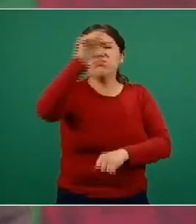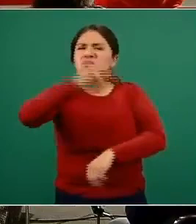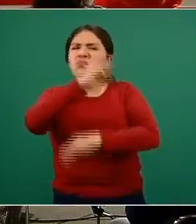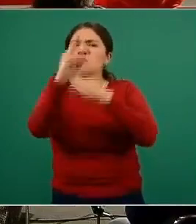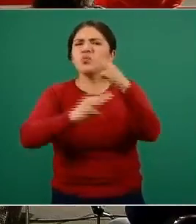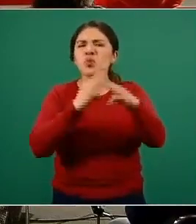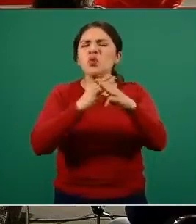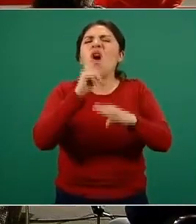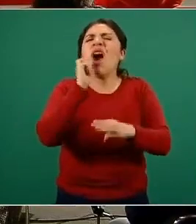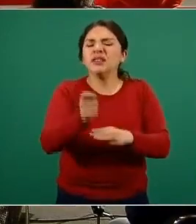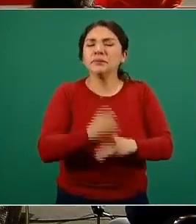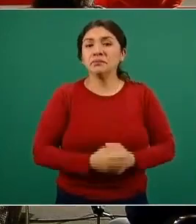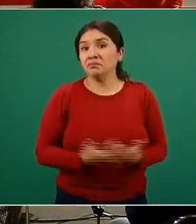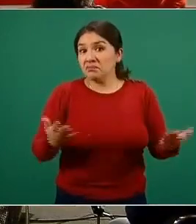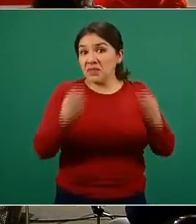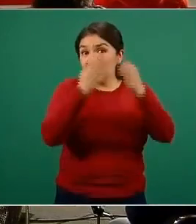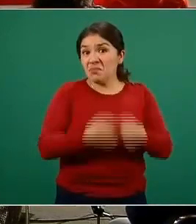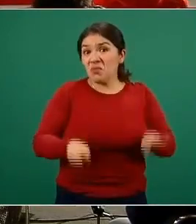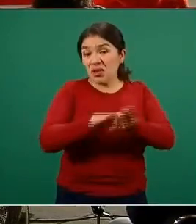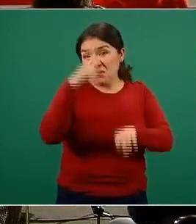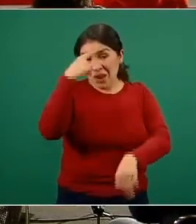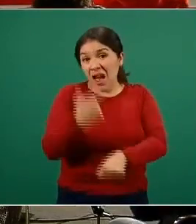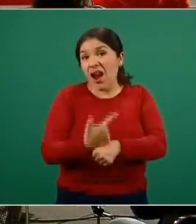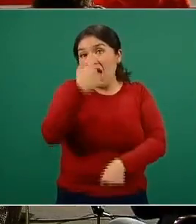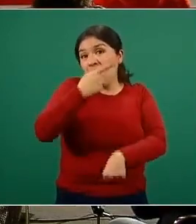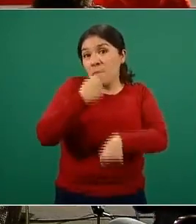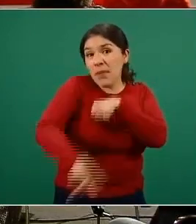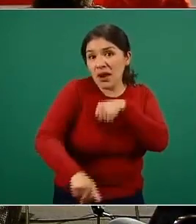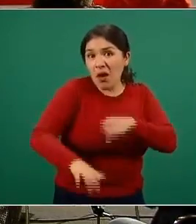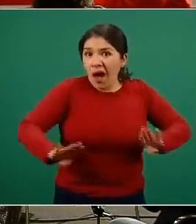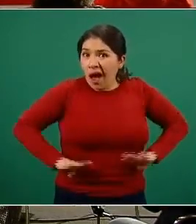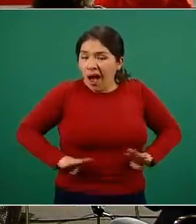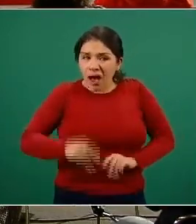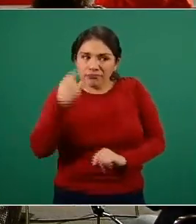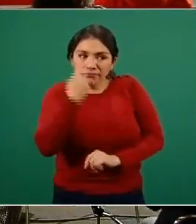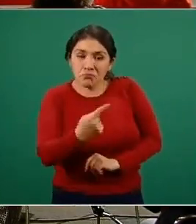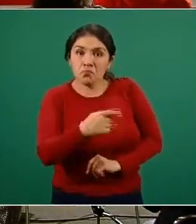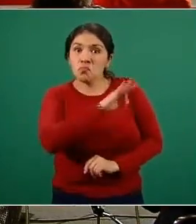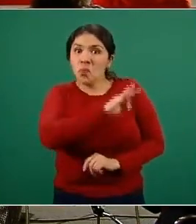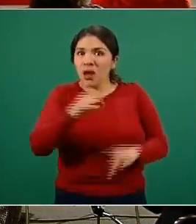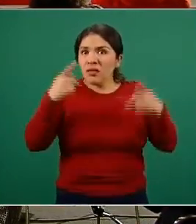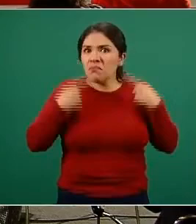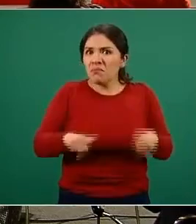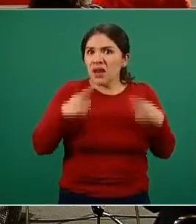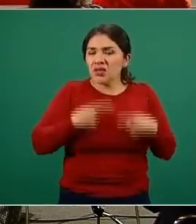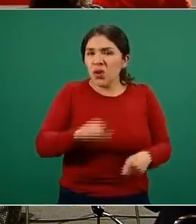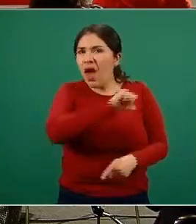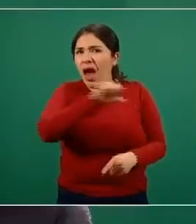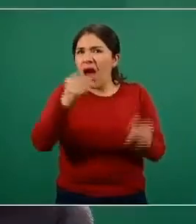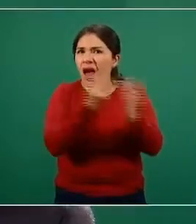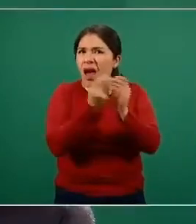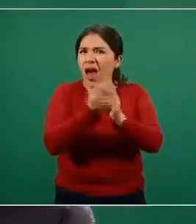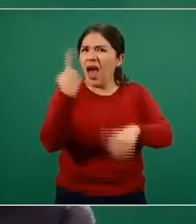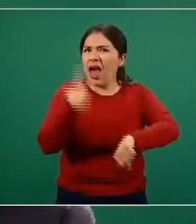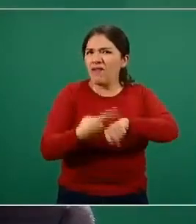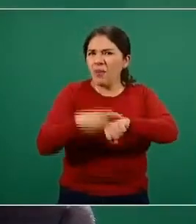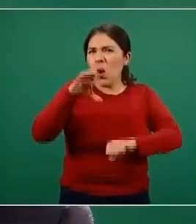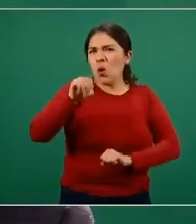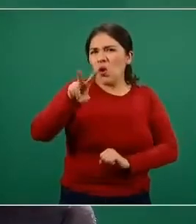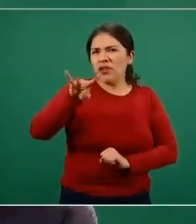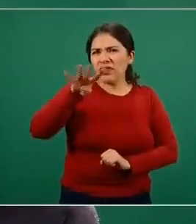son elementos de riesgo, son condiciones que hacen que las personas que padecen COVID-19